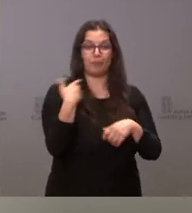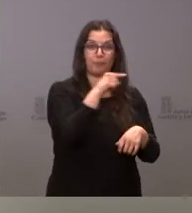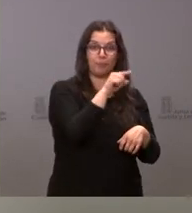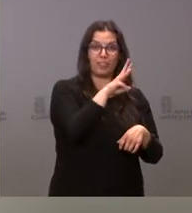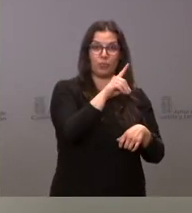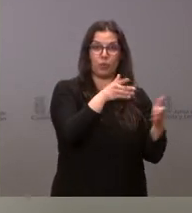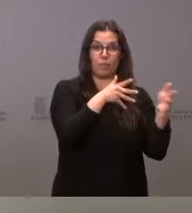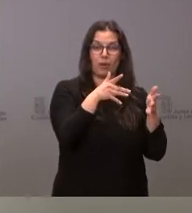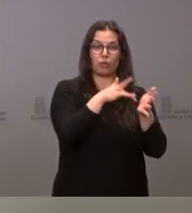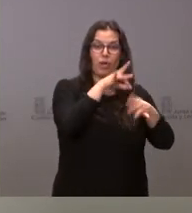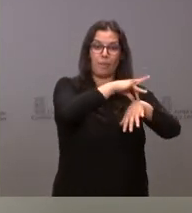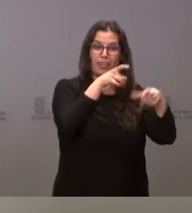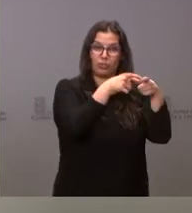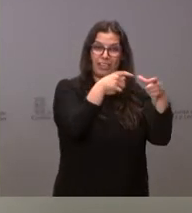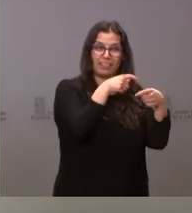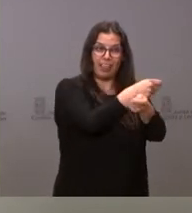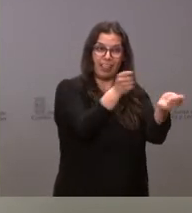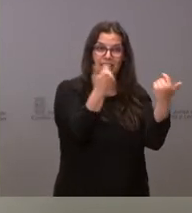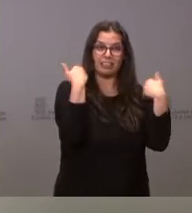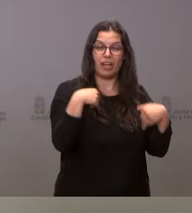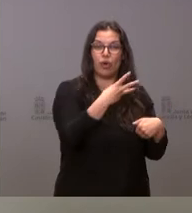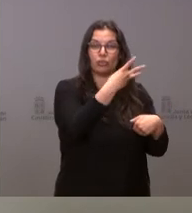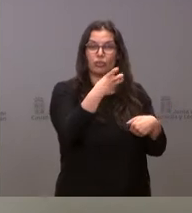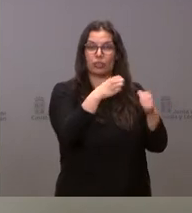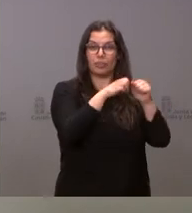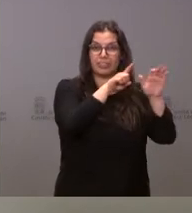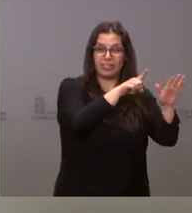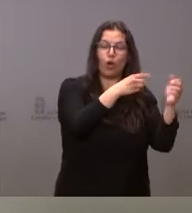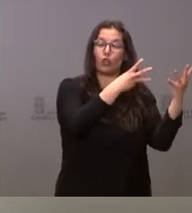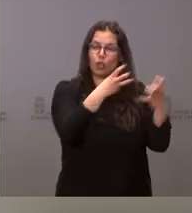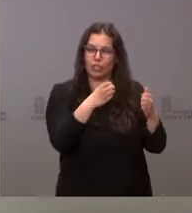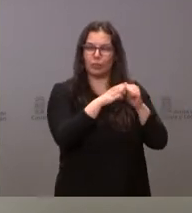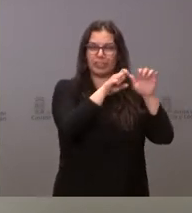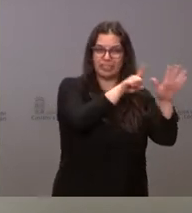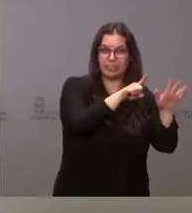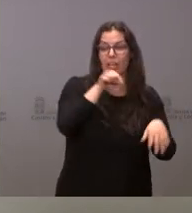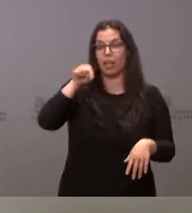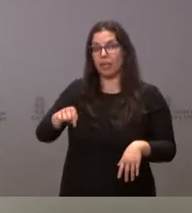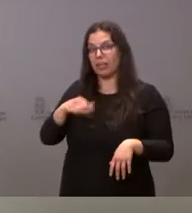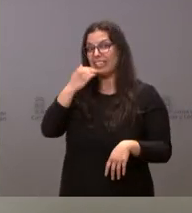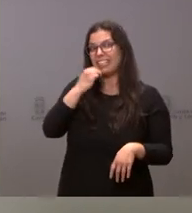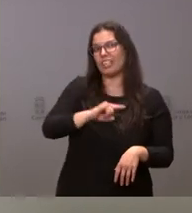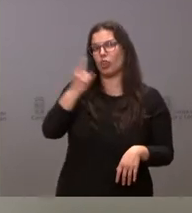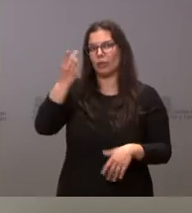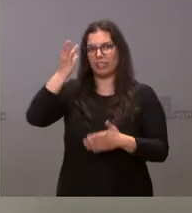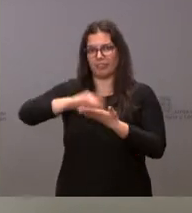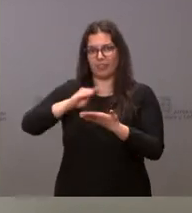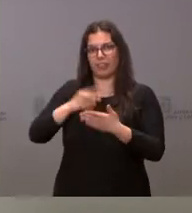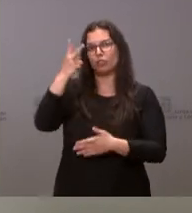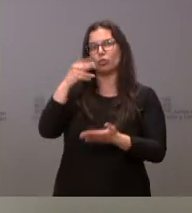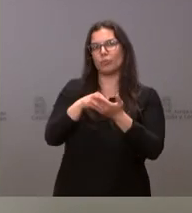con tarjeta sanitaria 826, hoy estamos hablando de casi el triple, 2